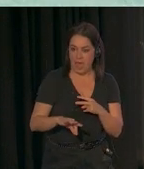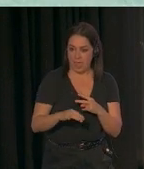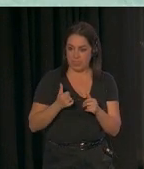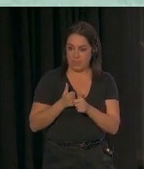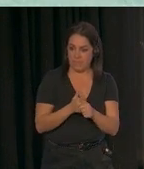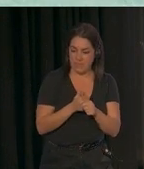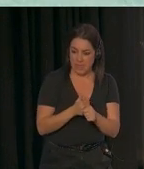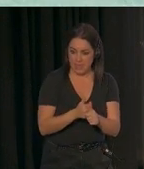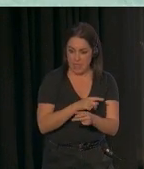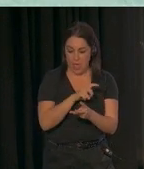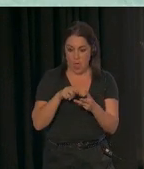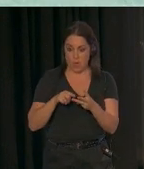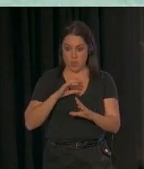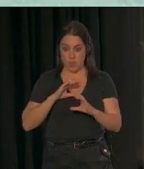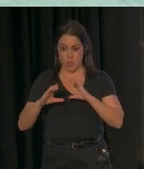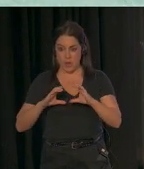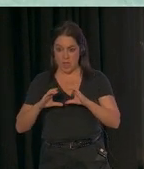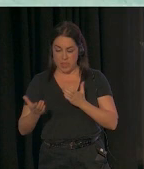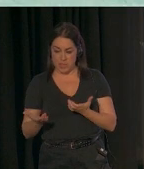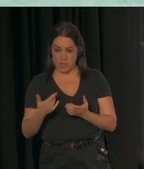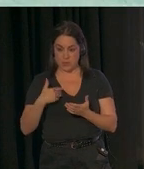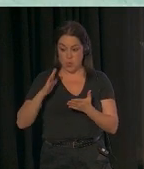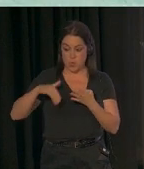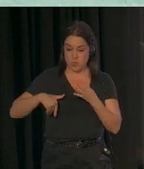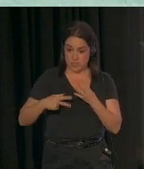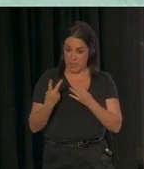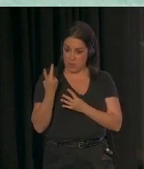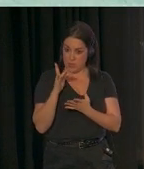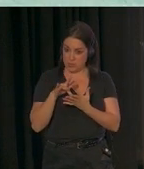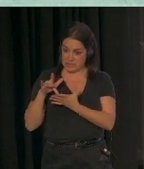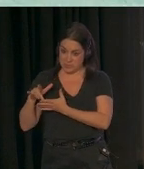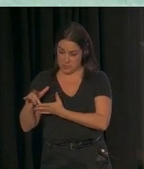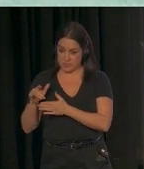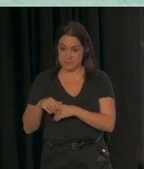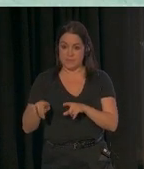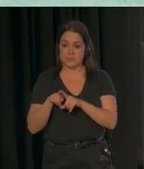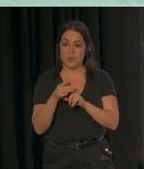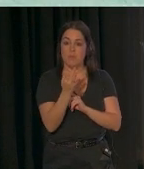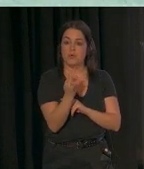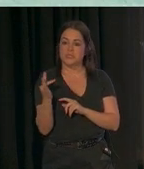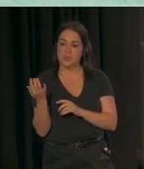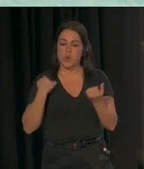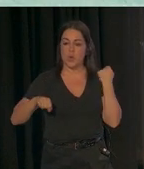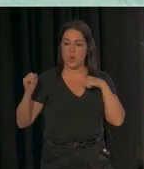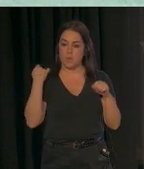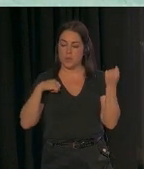sobre comunicación. Y esto nos lleva a las últimas dos sesiones que analizan enfoques positivos de los comportamientos